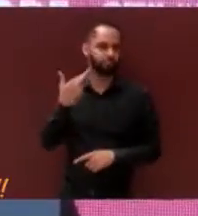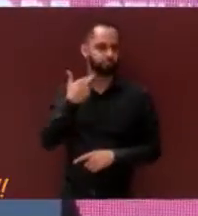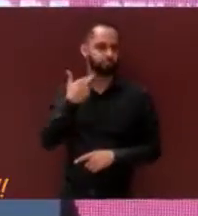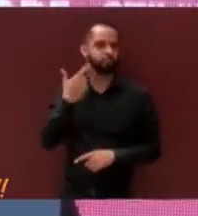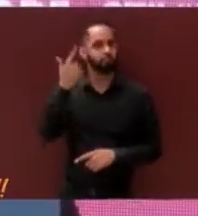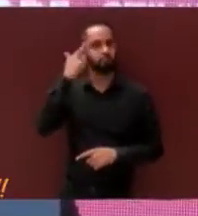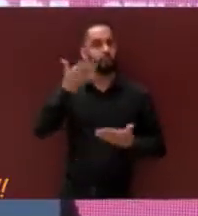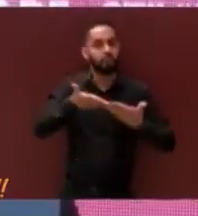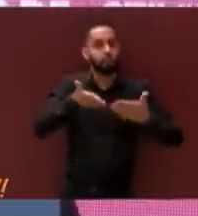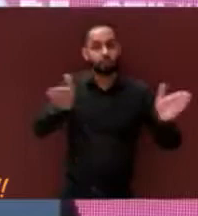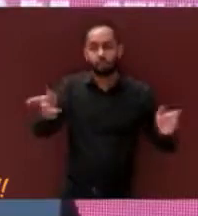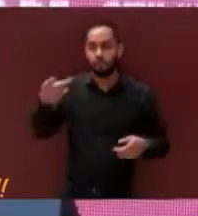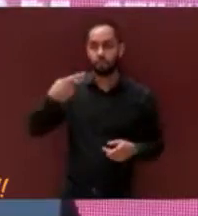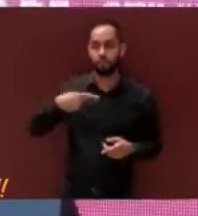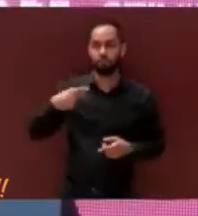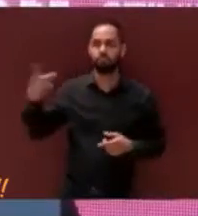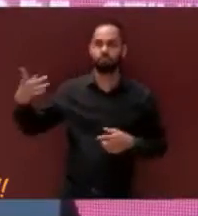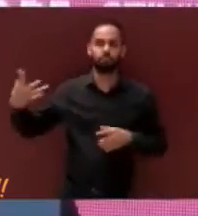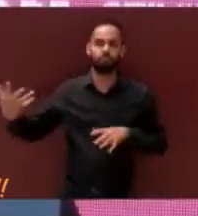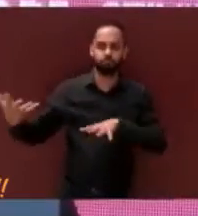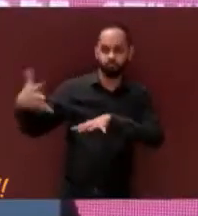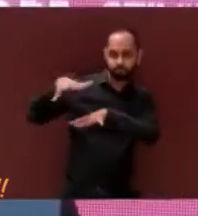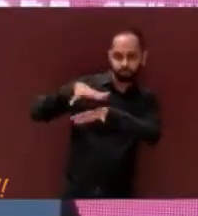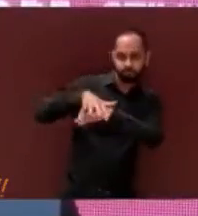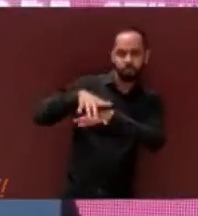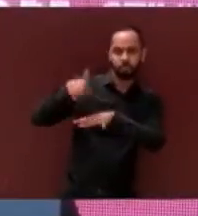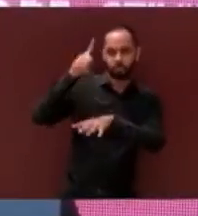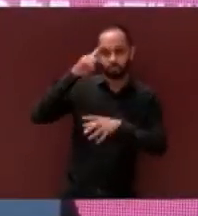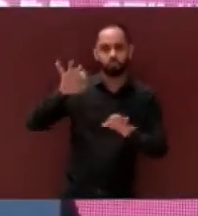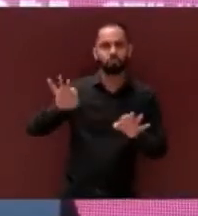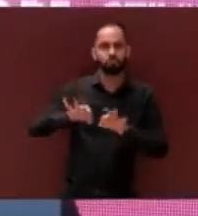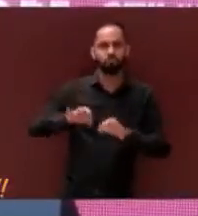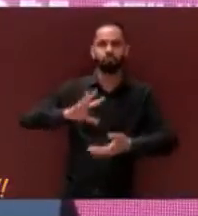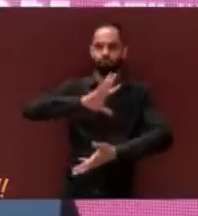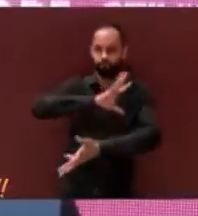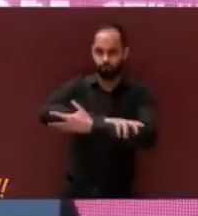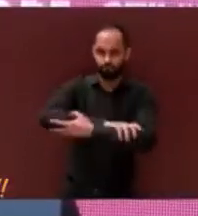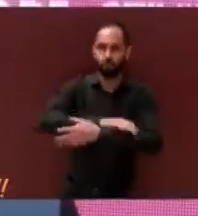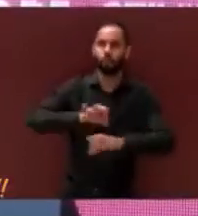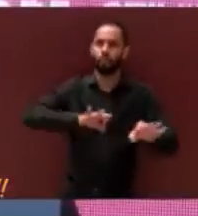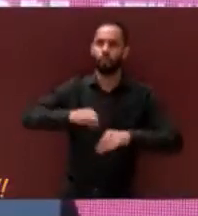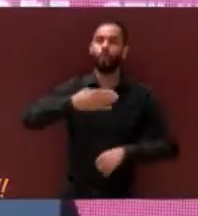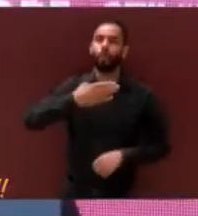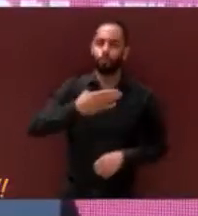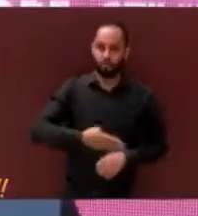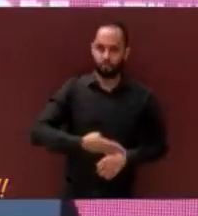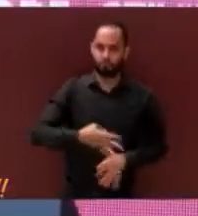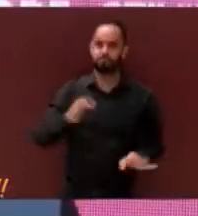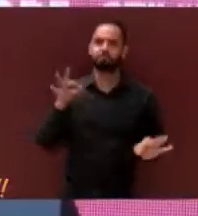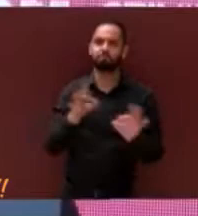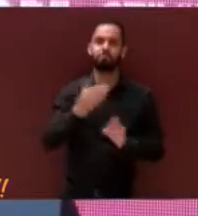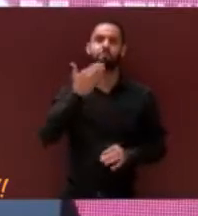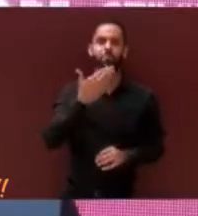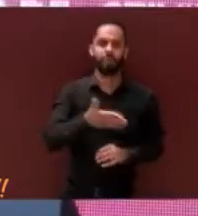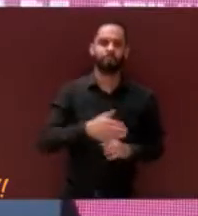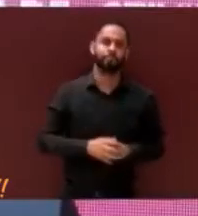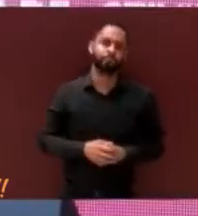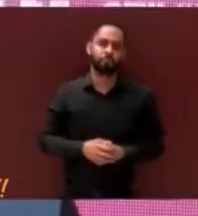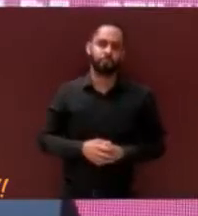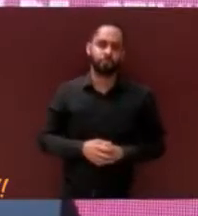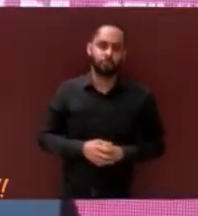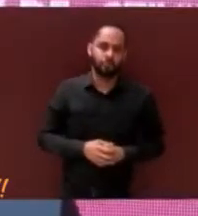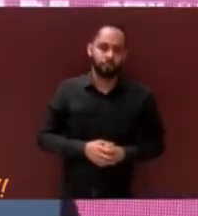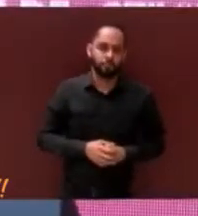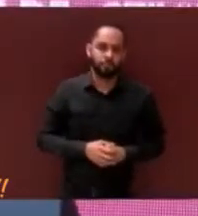para lograr su integración y participación en la construcción de un gobierno justo y eficiente. Este equipo a cargo